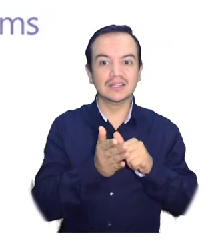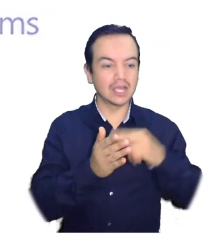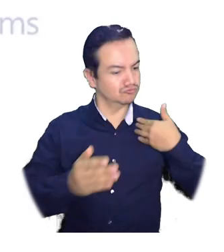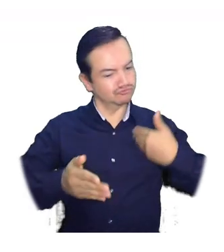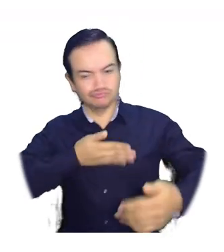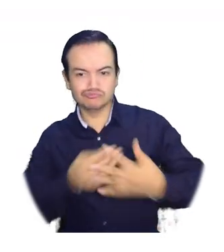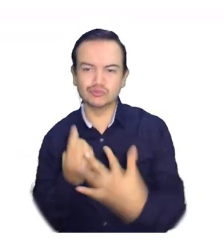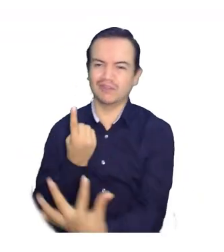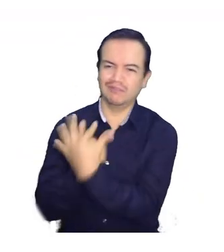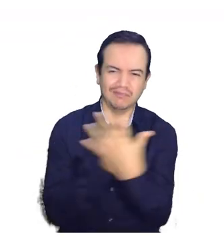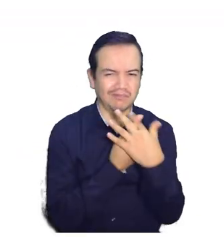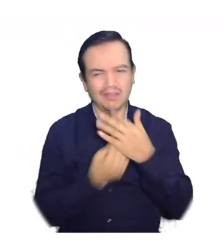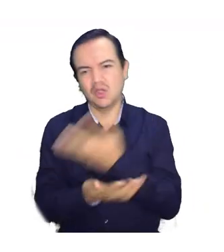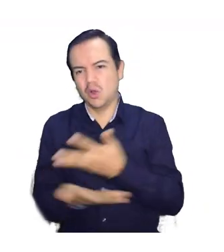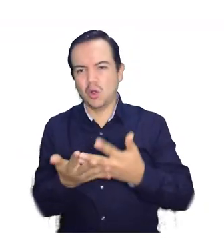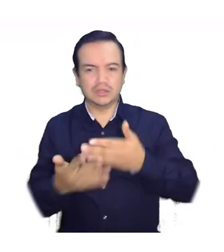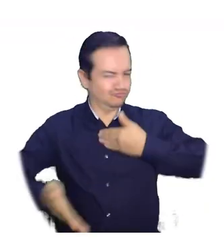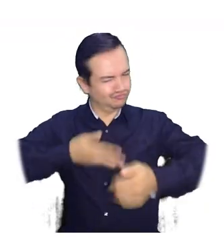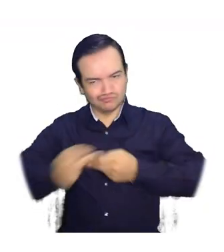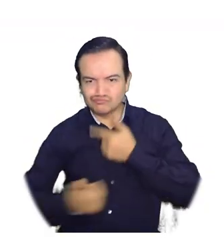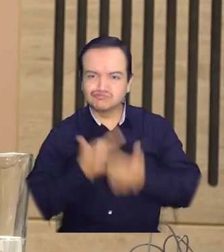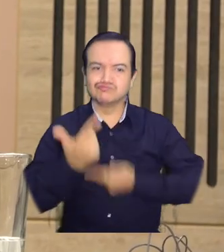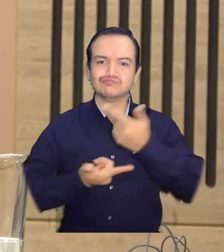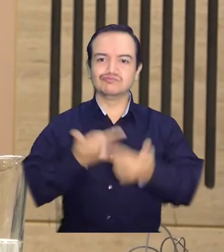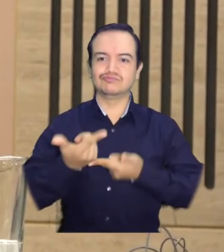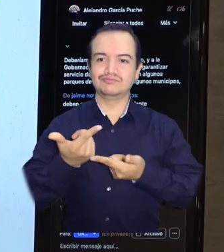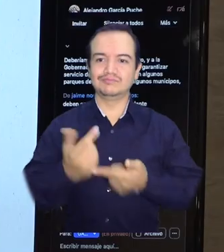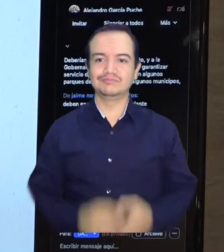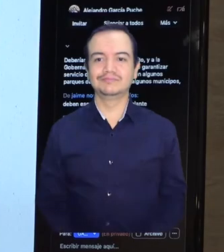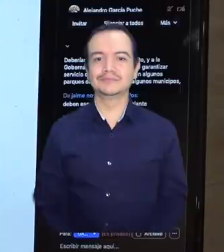capaces de sobreponernos a esa adversidad y seguimos avanzando. Gracias.